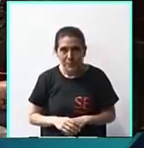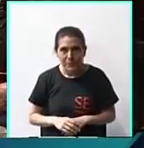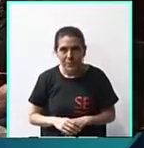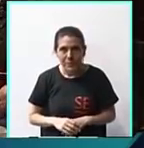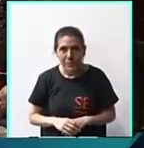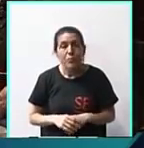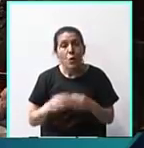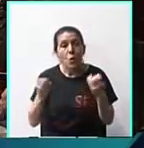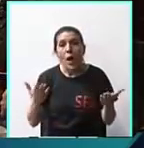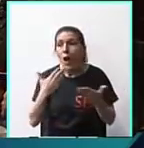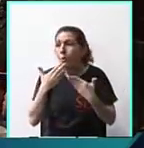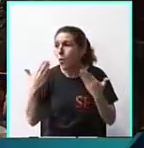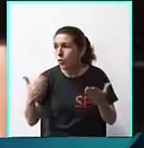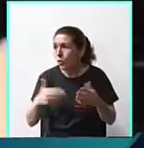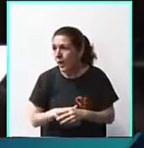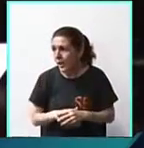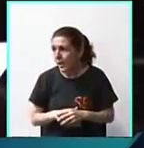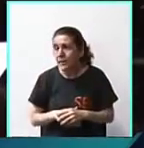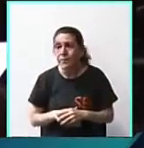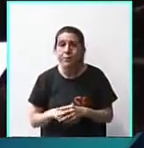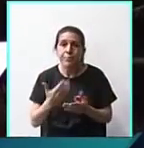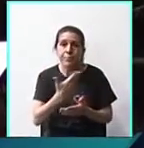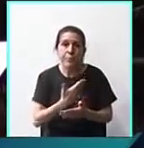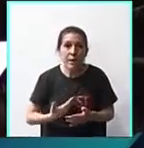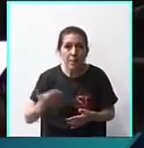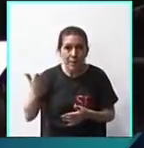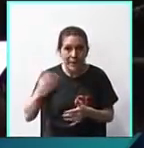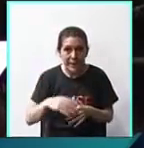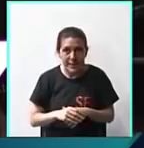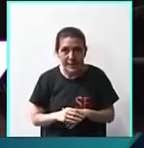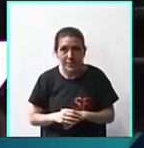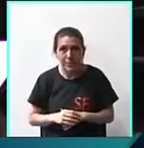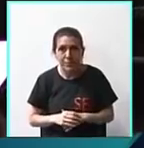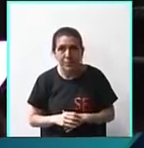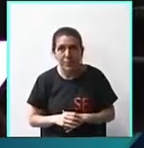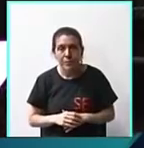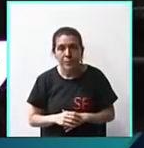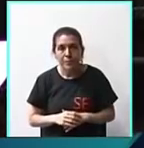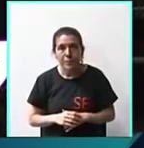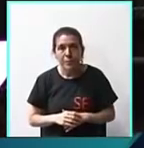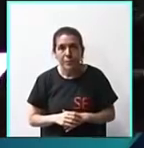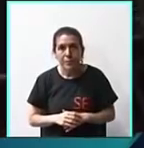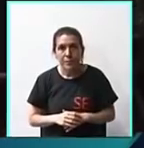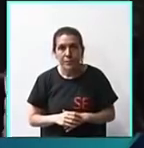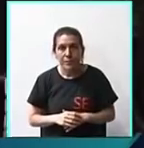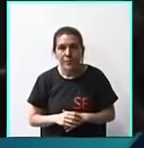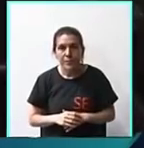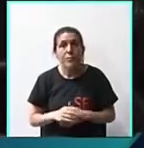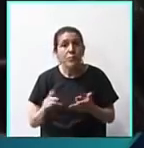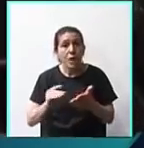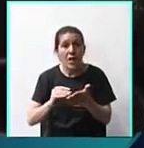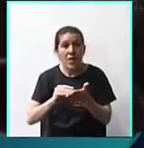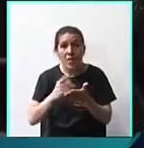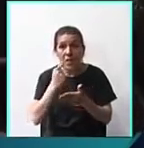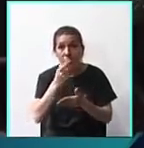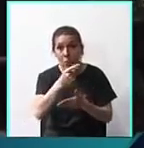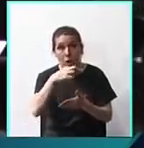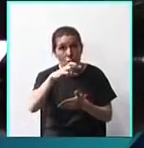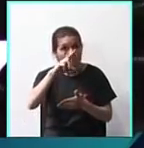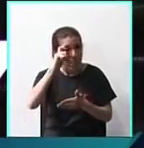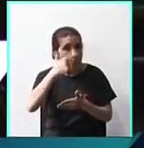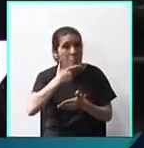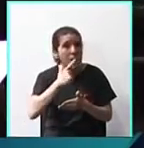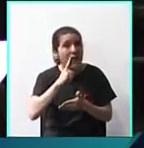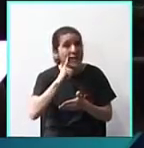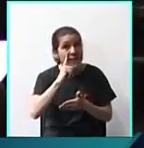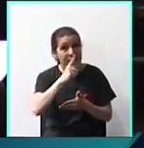Bueno, muchas gracias señor Presidente. Mientras el diputado Presti hace